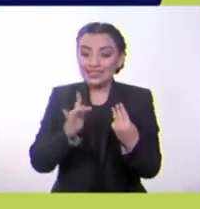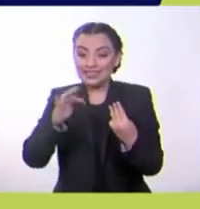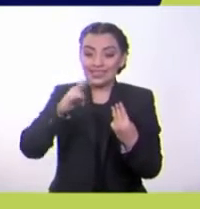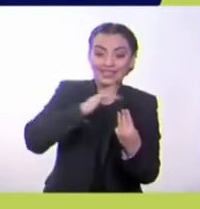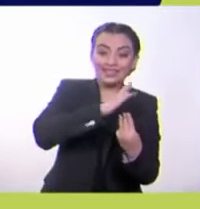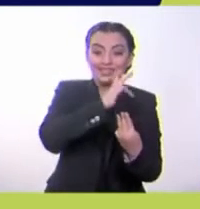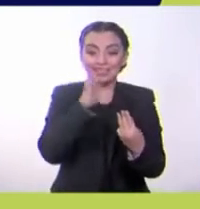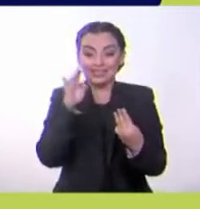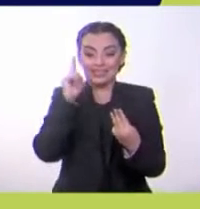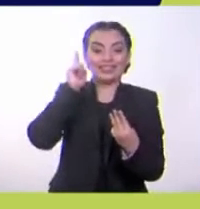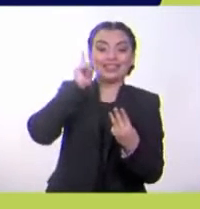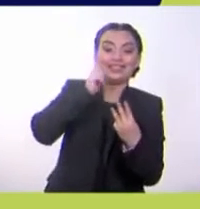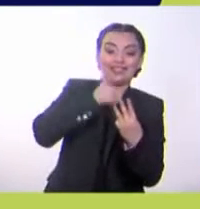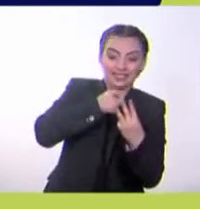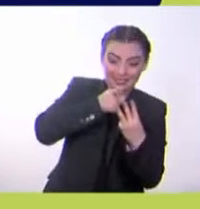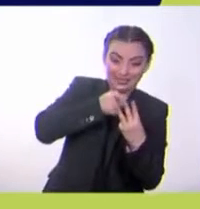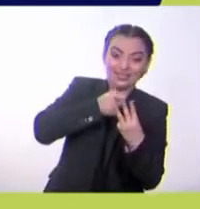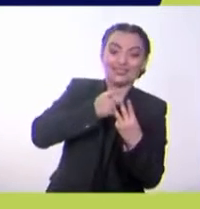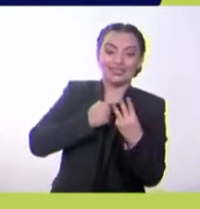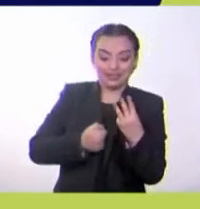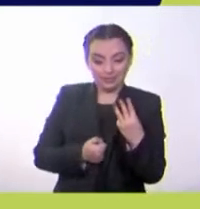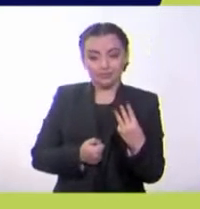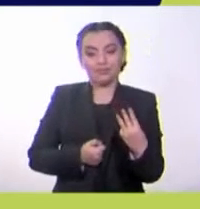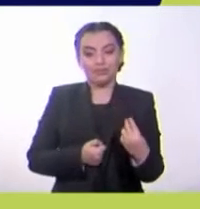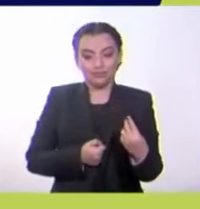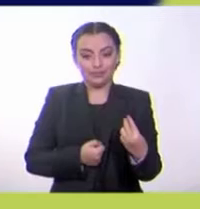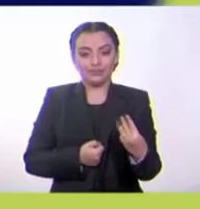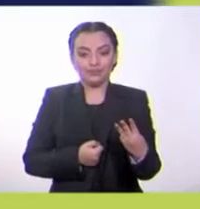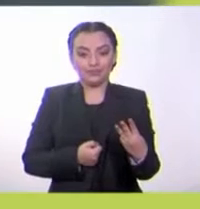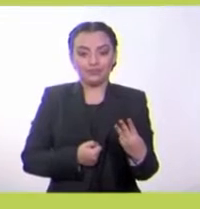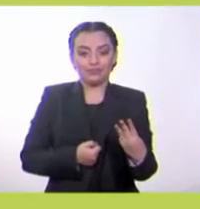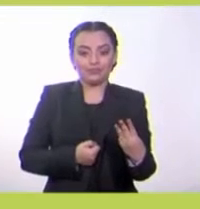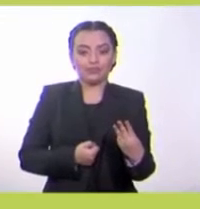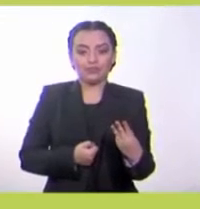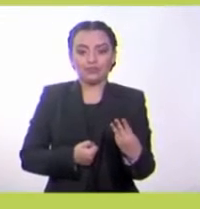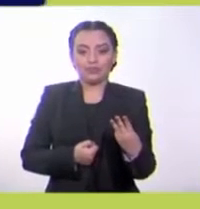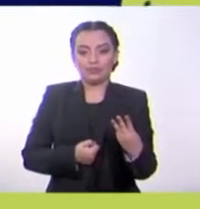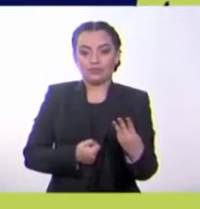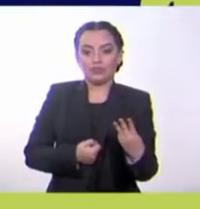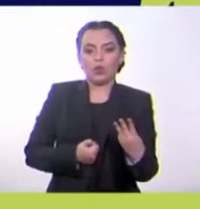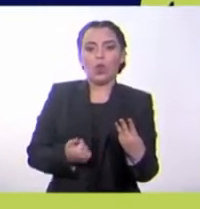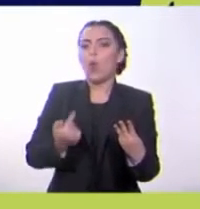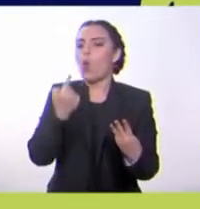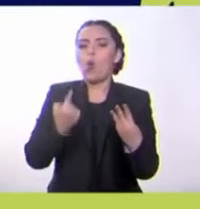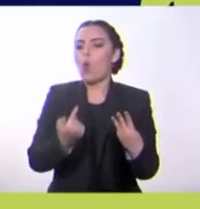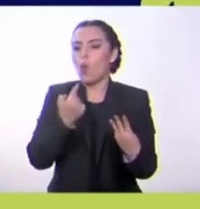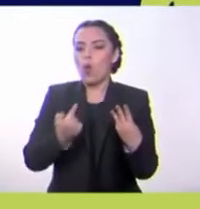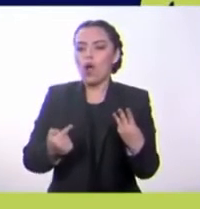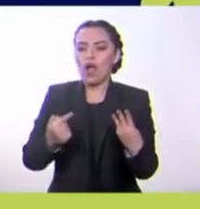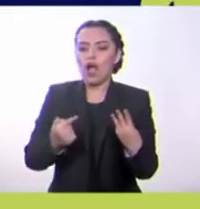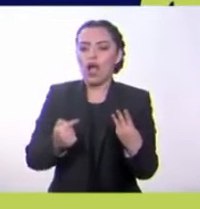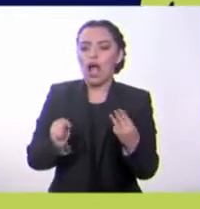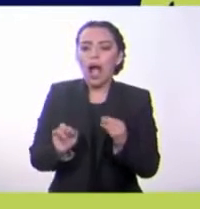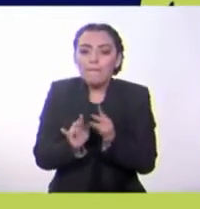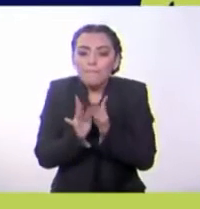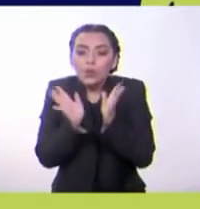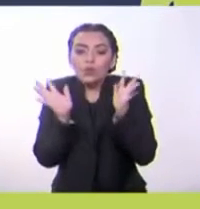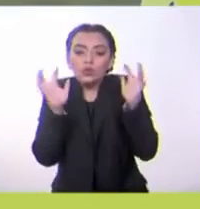¡Otra vez en lo correcto! ¡No me extraña! ¿Cuál de las siguientes plantas es un arbusto?